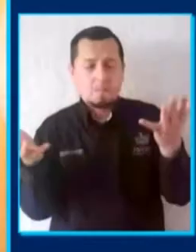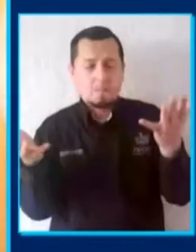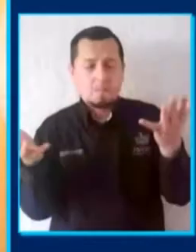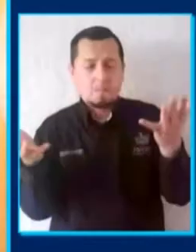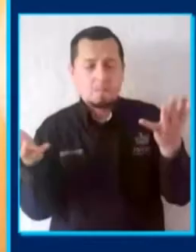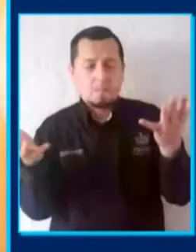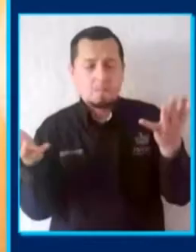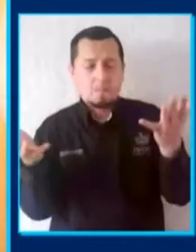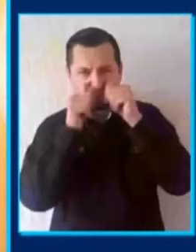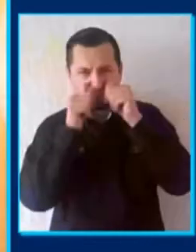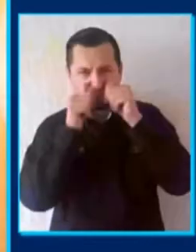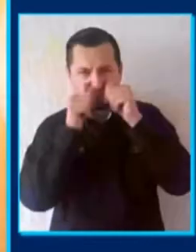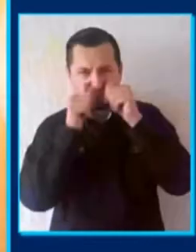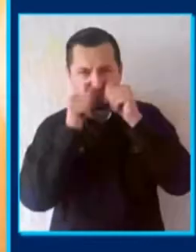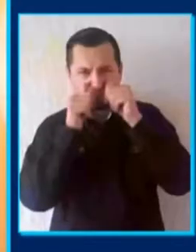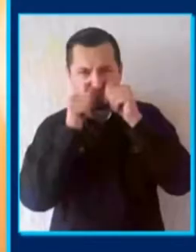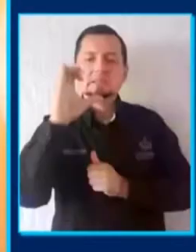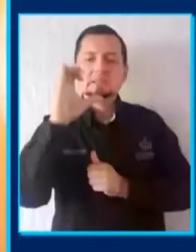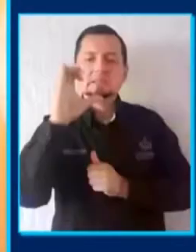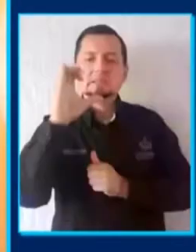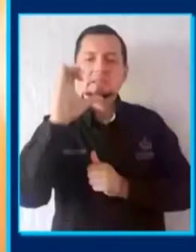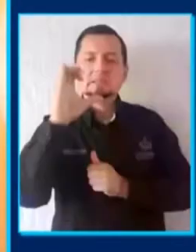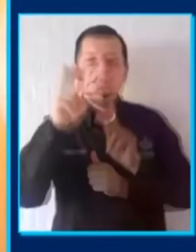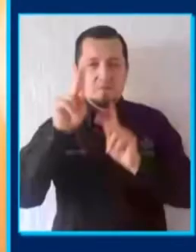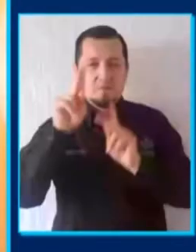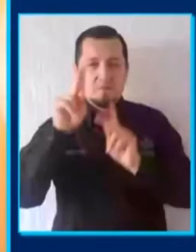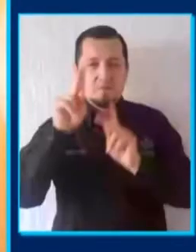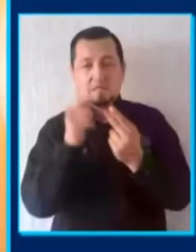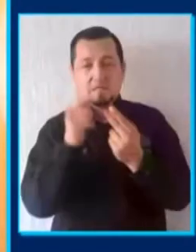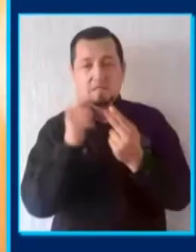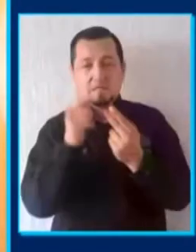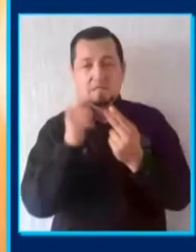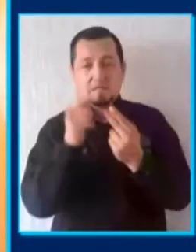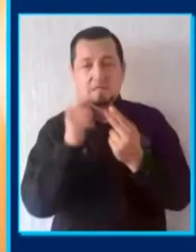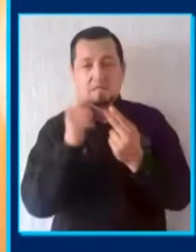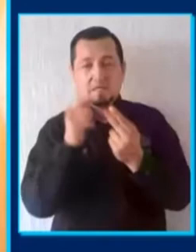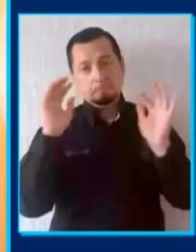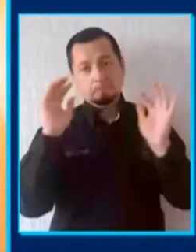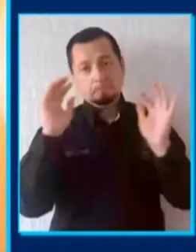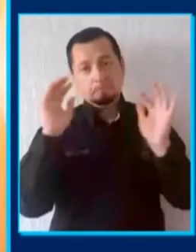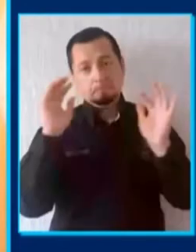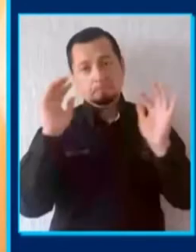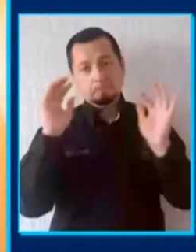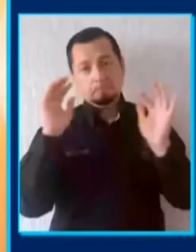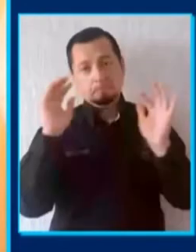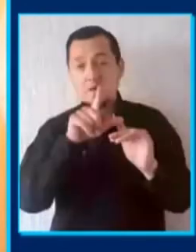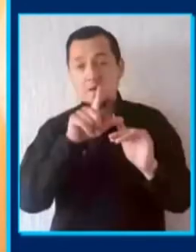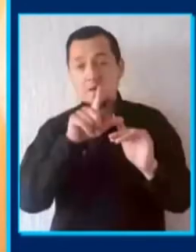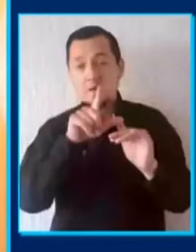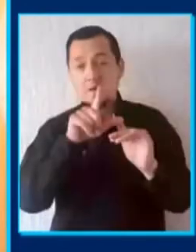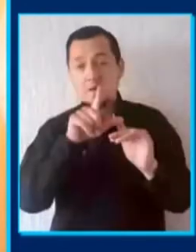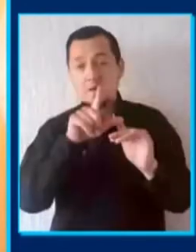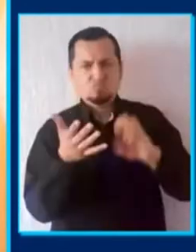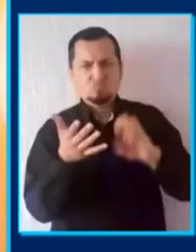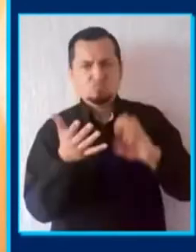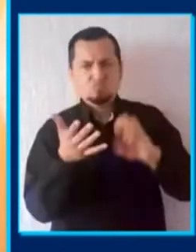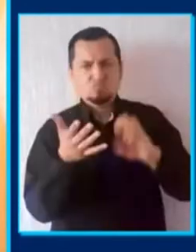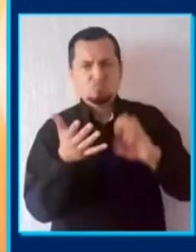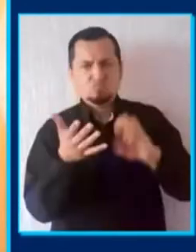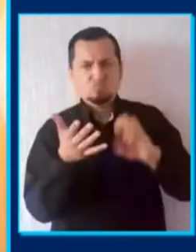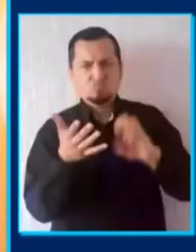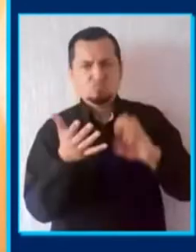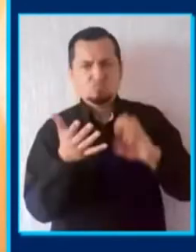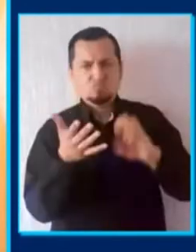Jalisco ha sido verdaderamente ejemplo de cómo enfrentar esta pandemia y los jaliscienses